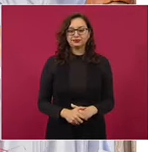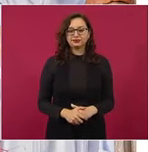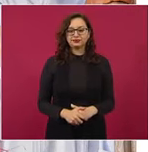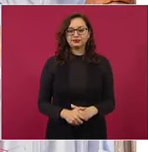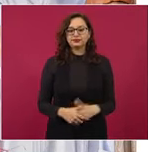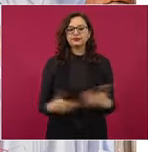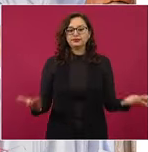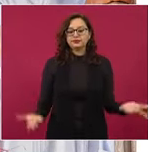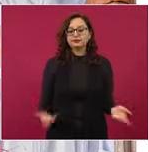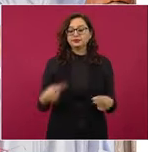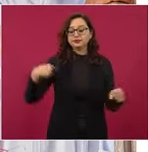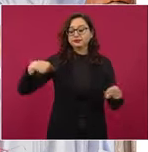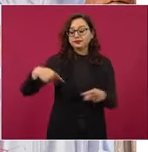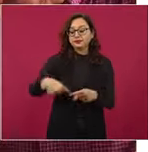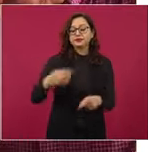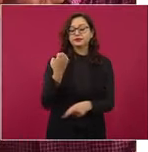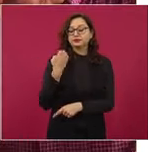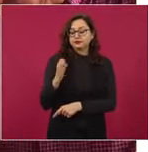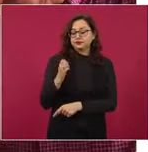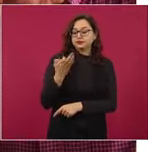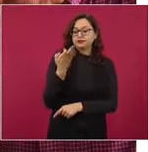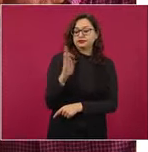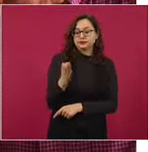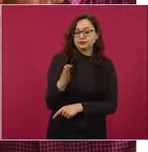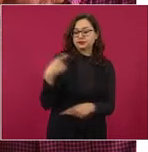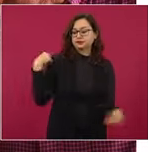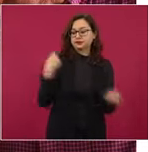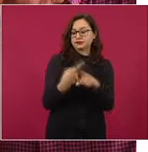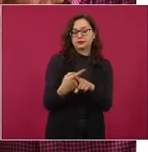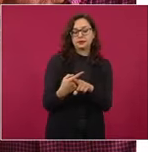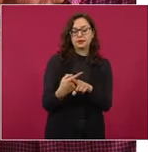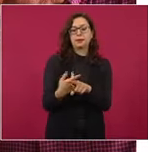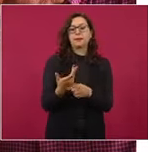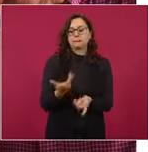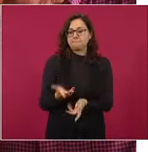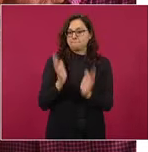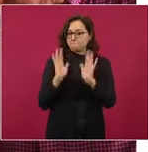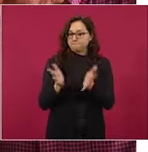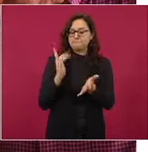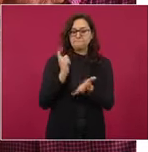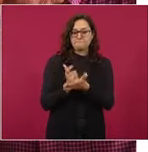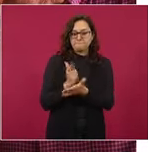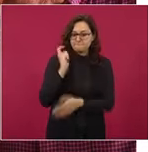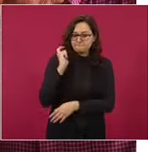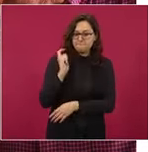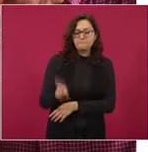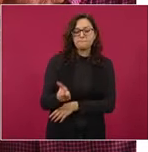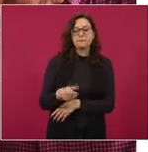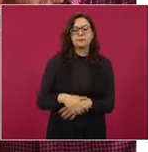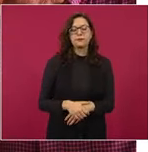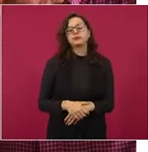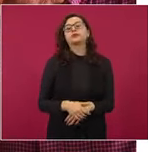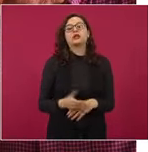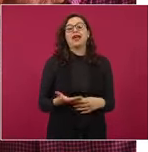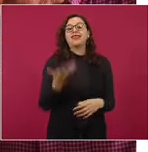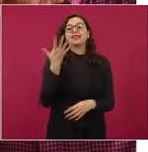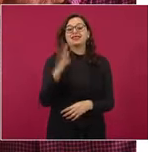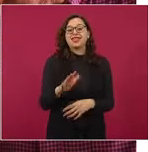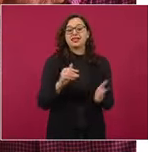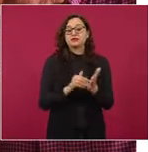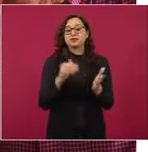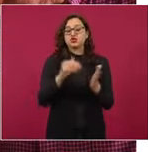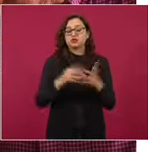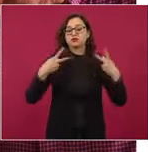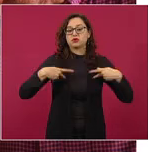enero-febrero, que se acaba de pagar en el mes de enero, como ya dijimos, son más de 10 millones de